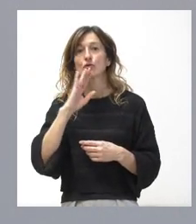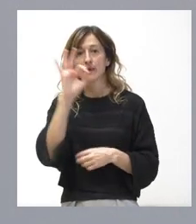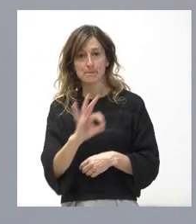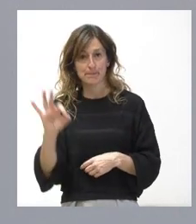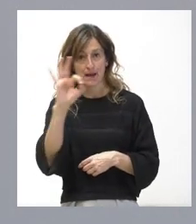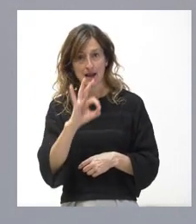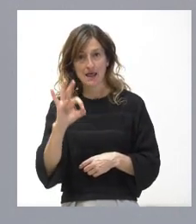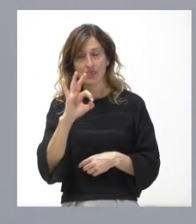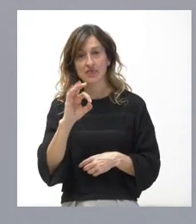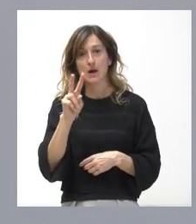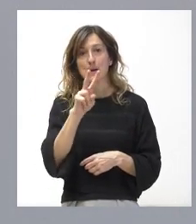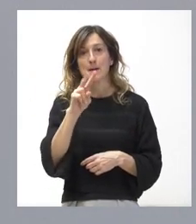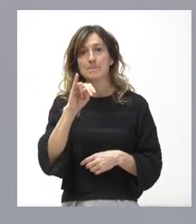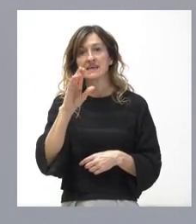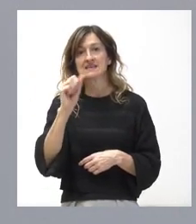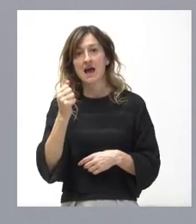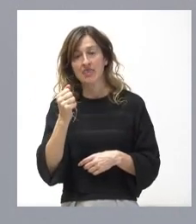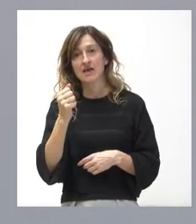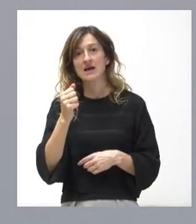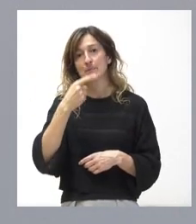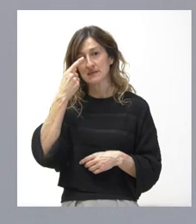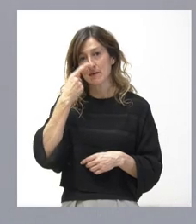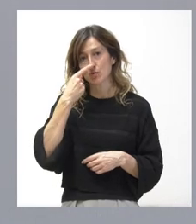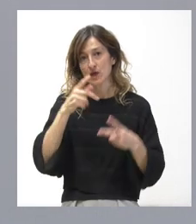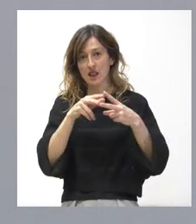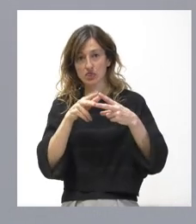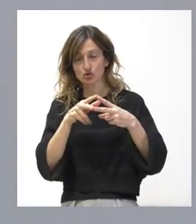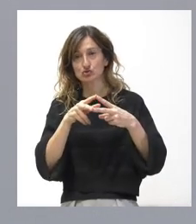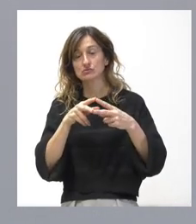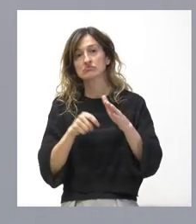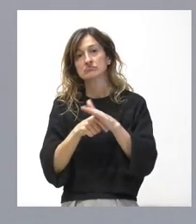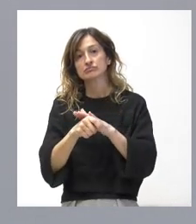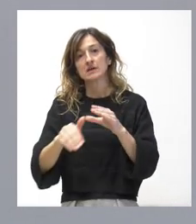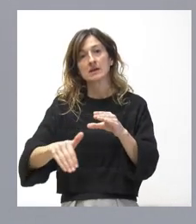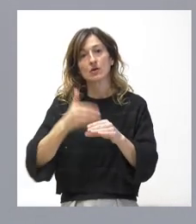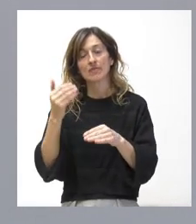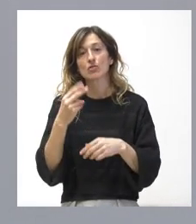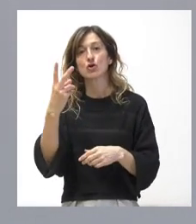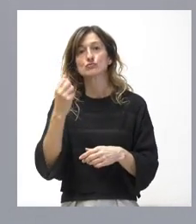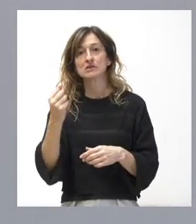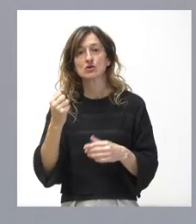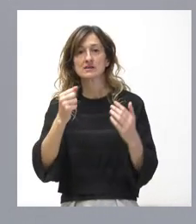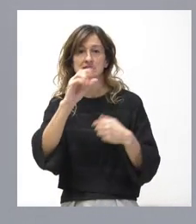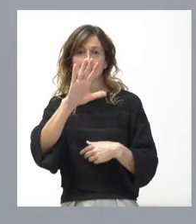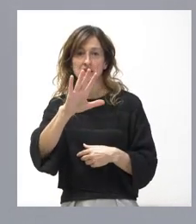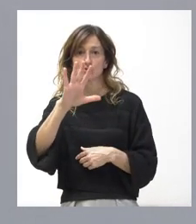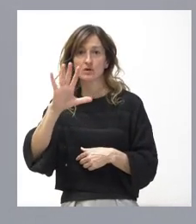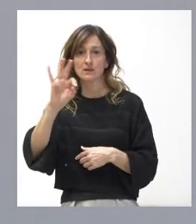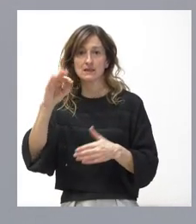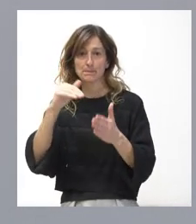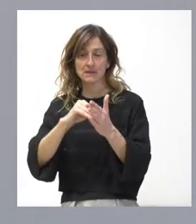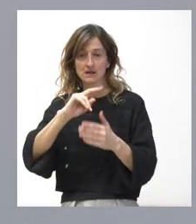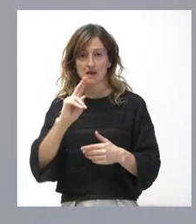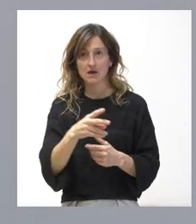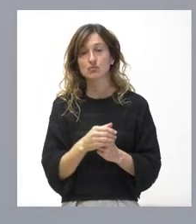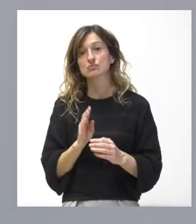concreto en Villada y en Villamuriel. La inversión prevista en materia de innovación son 2.550.000 euros. La